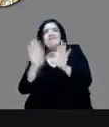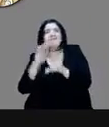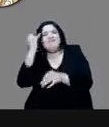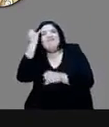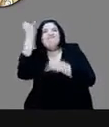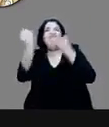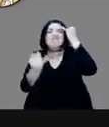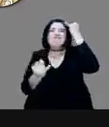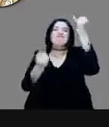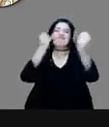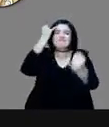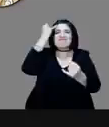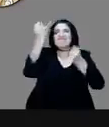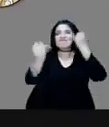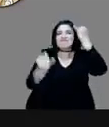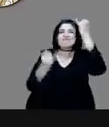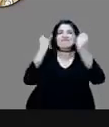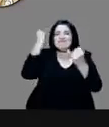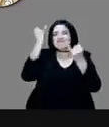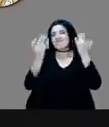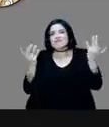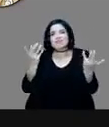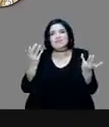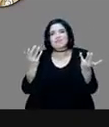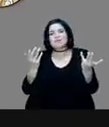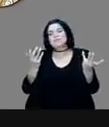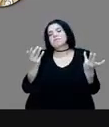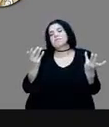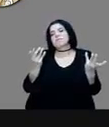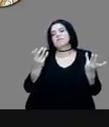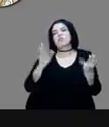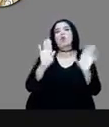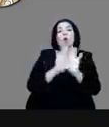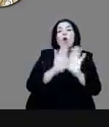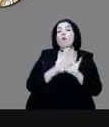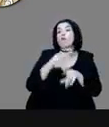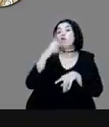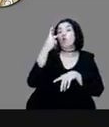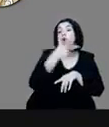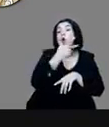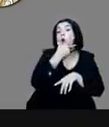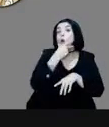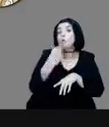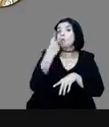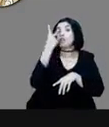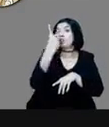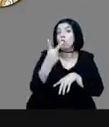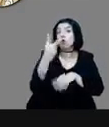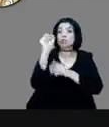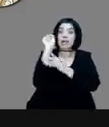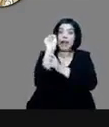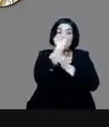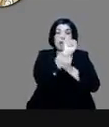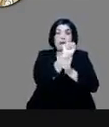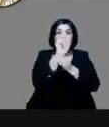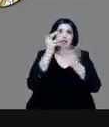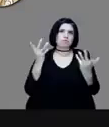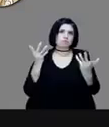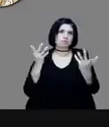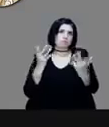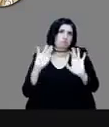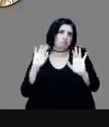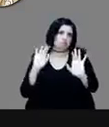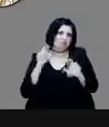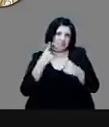pues, recrea y divulga, etcétera, ¿no? Que aparecían hombres con dos cabezas, etcétera. La que sí puede haber sido cierta es que aparece